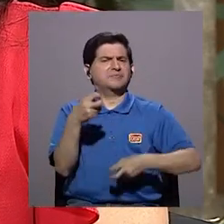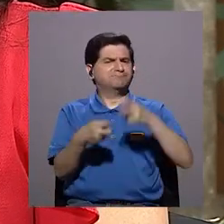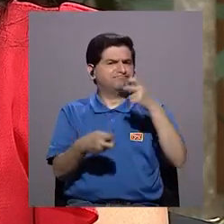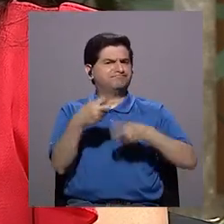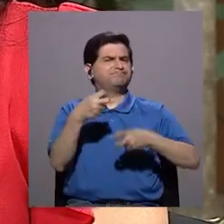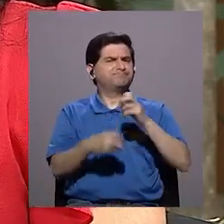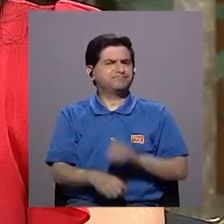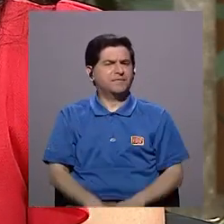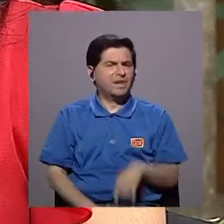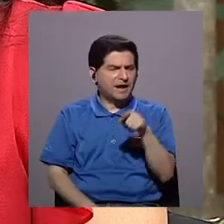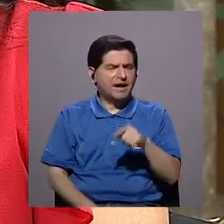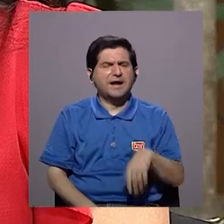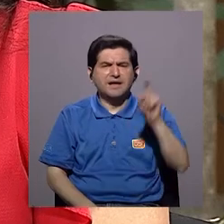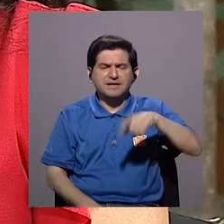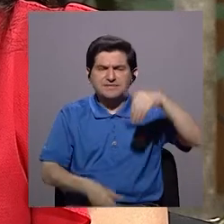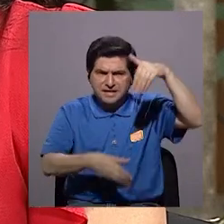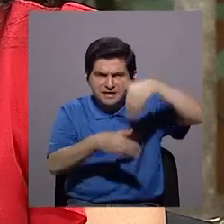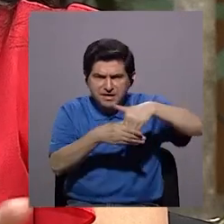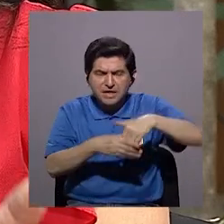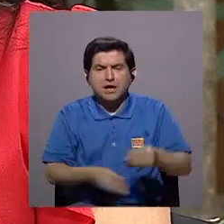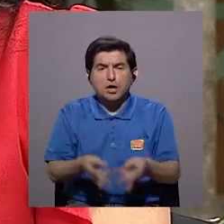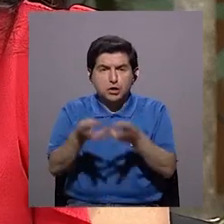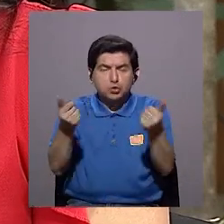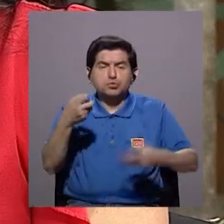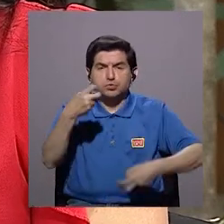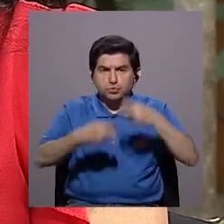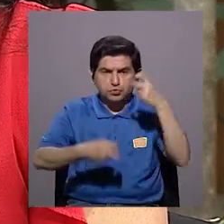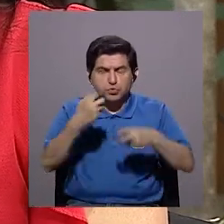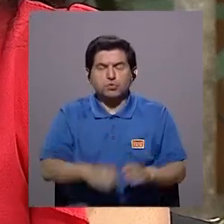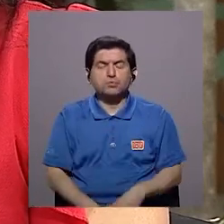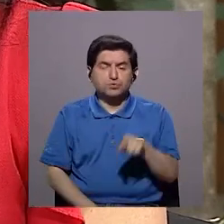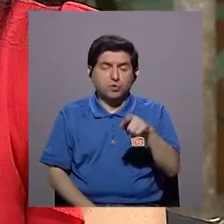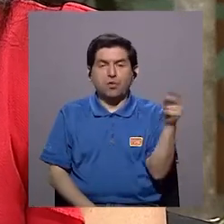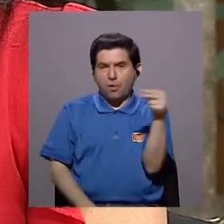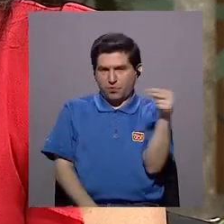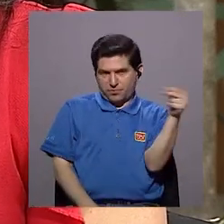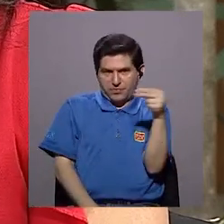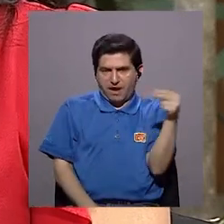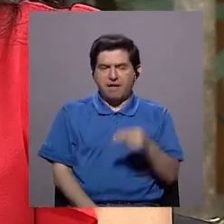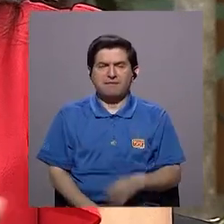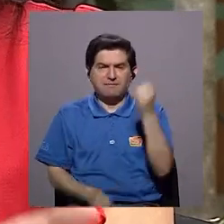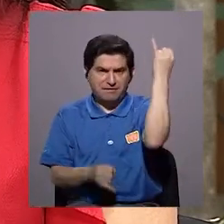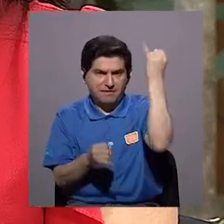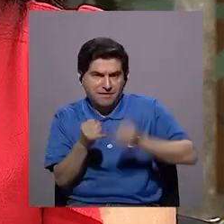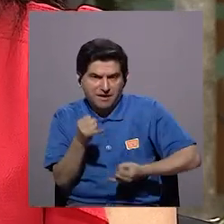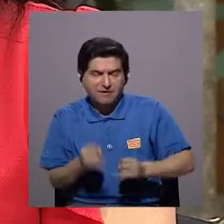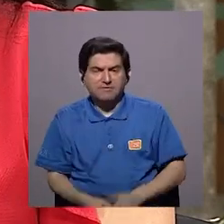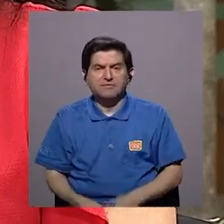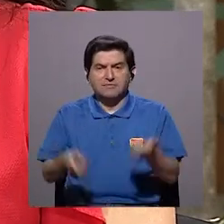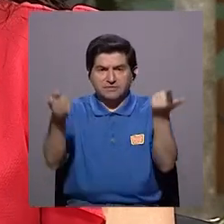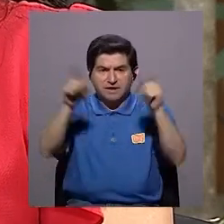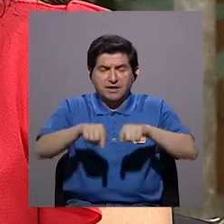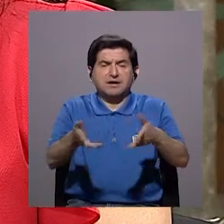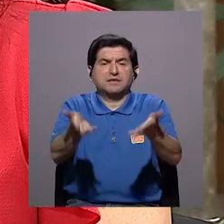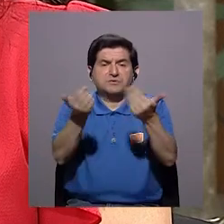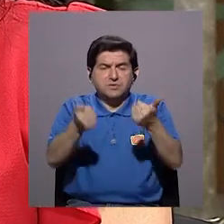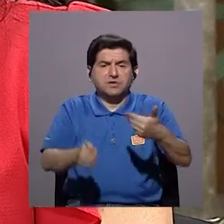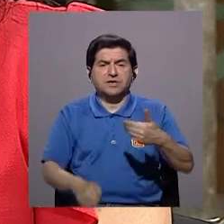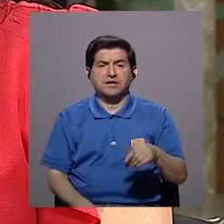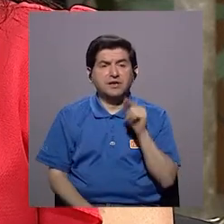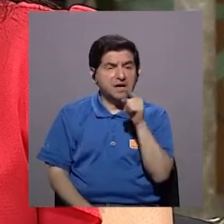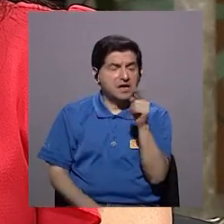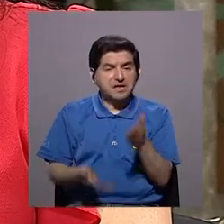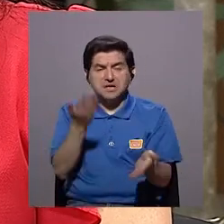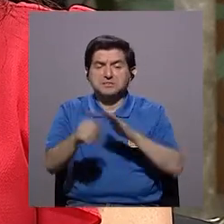anomalías, donde se interviene, se soluciona su problema endocrino, básicamente, y al final logran, en el caso de que si ellas